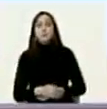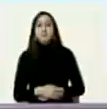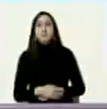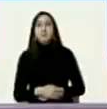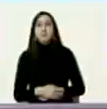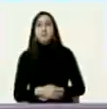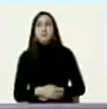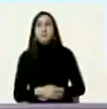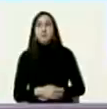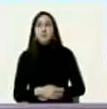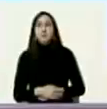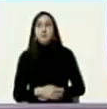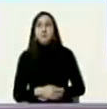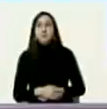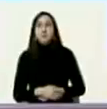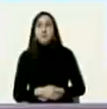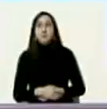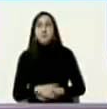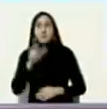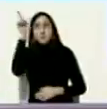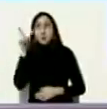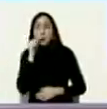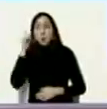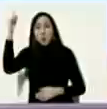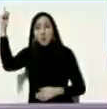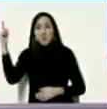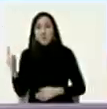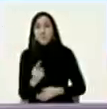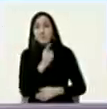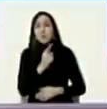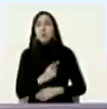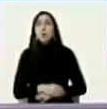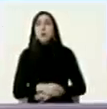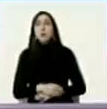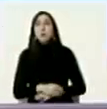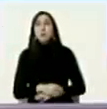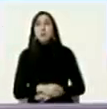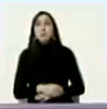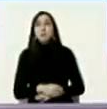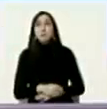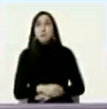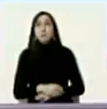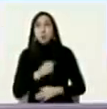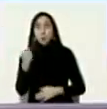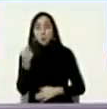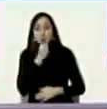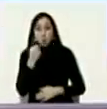recientemente vino un periodista de Bloomberg Eric